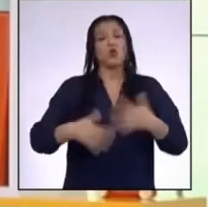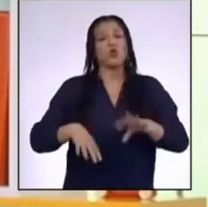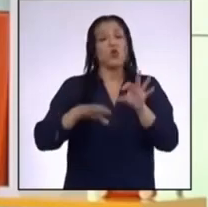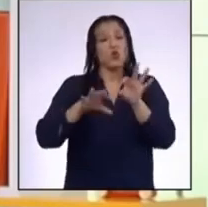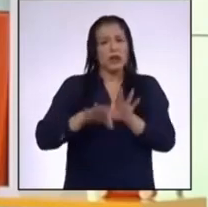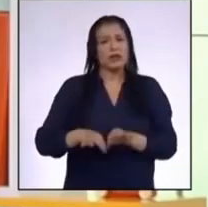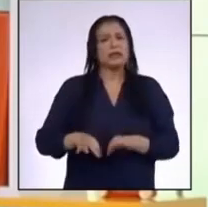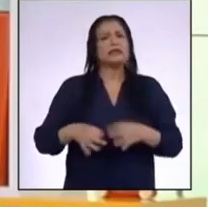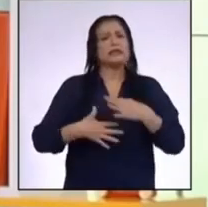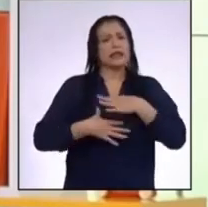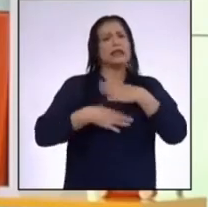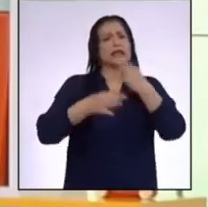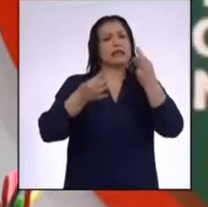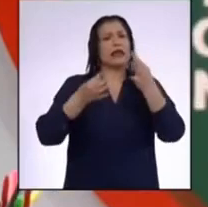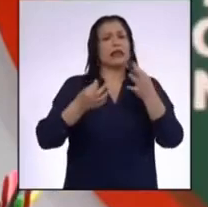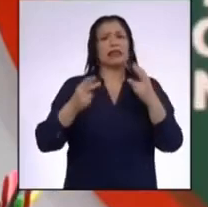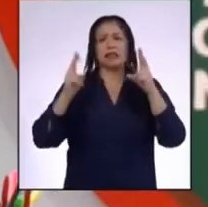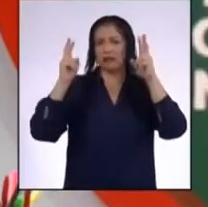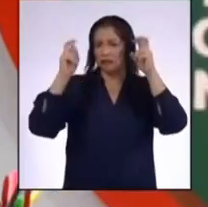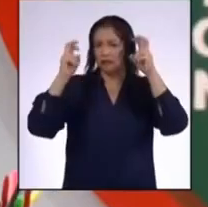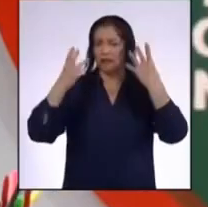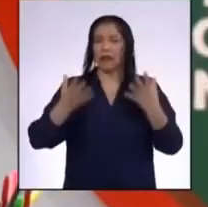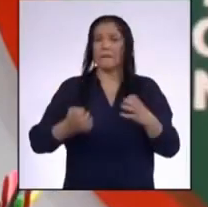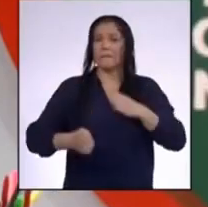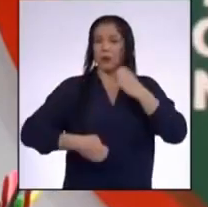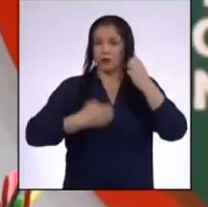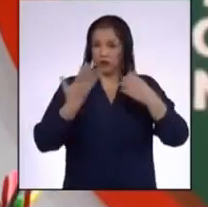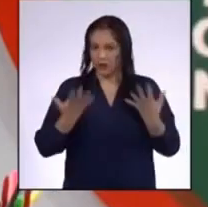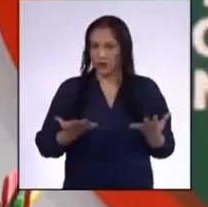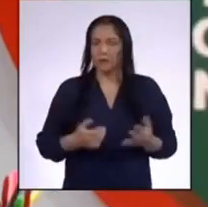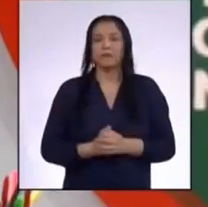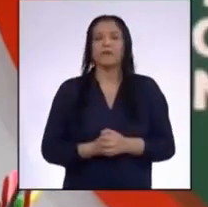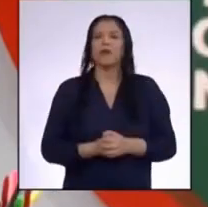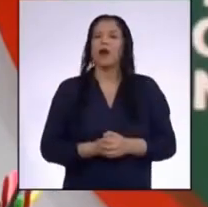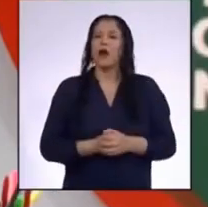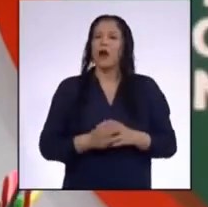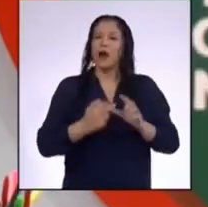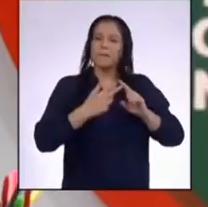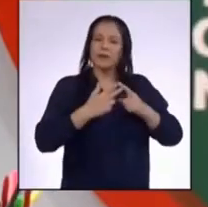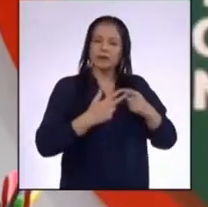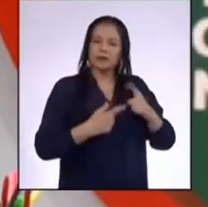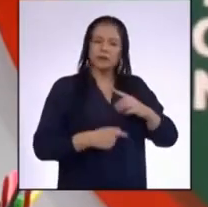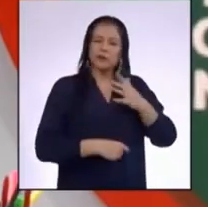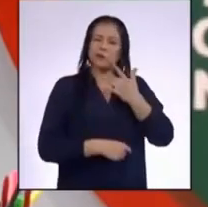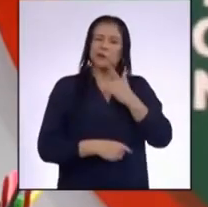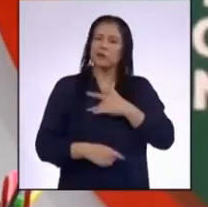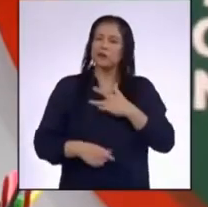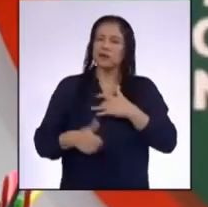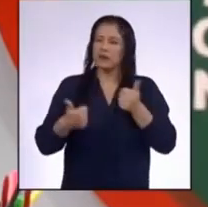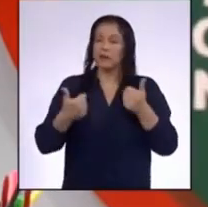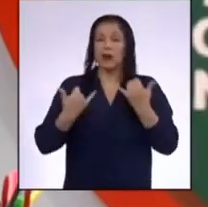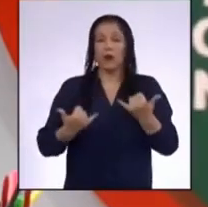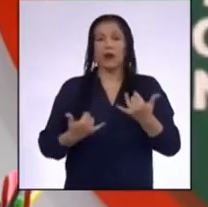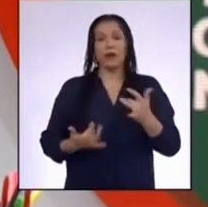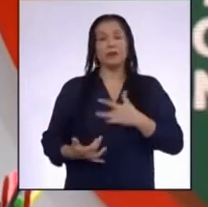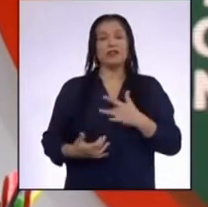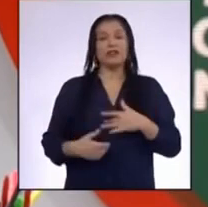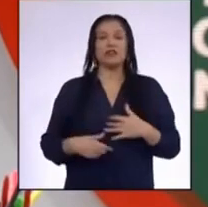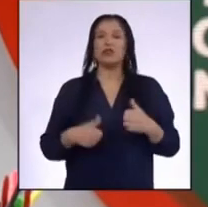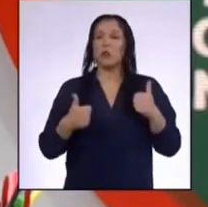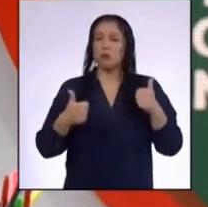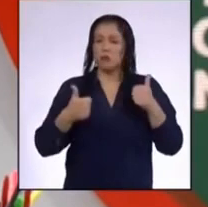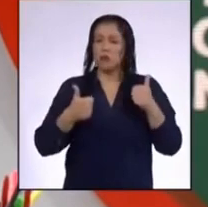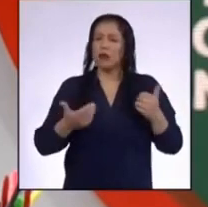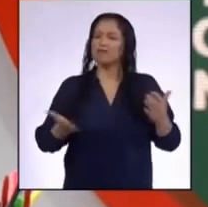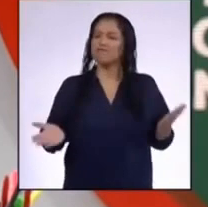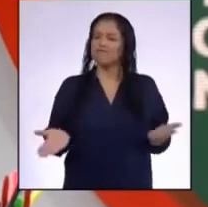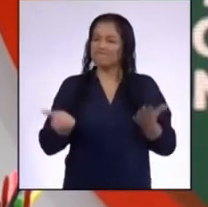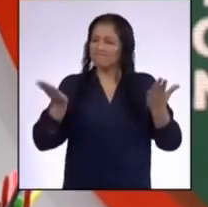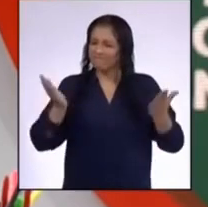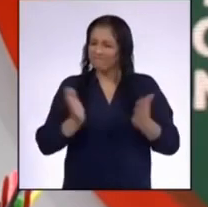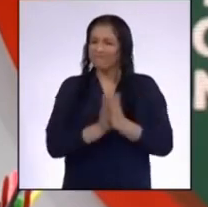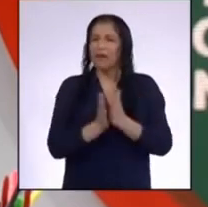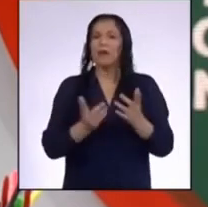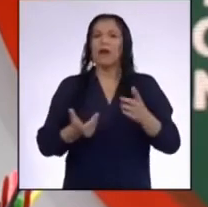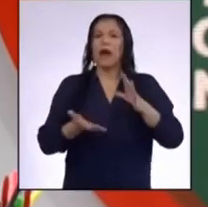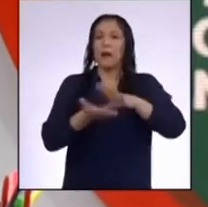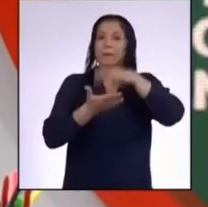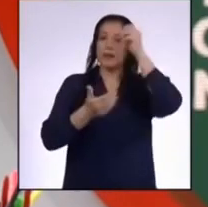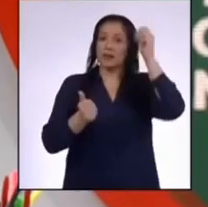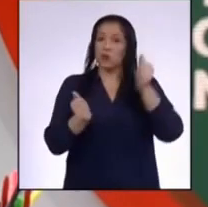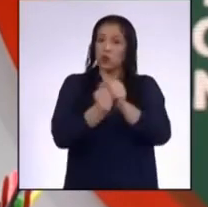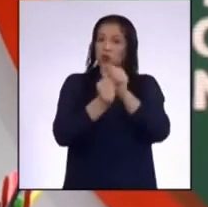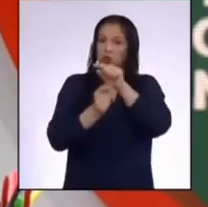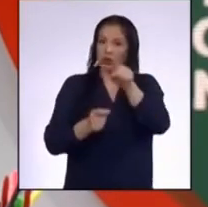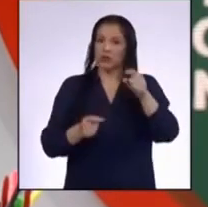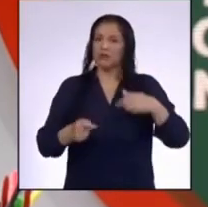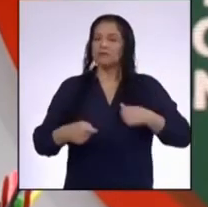texto sobre las emociones Claro que sí, al principio no me sentía muy bien Pero ahora me siento mucho más animado Porque aprender con